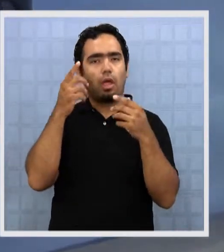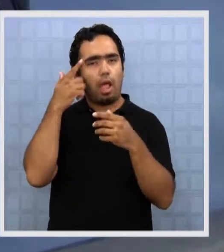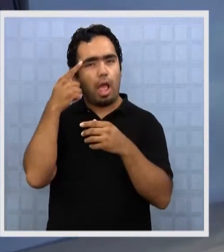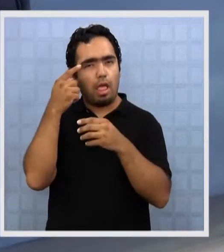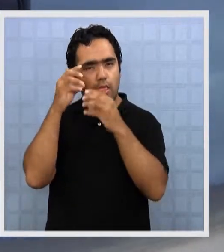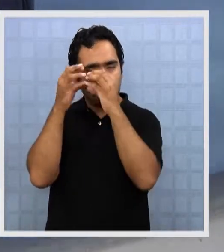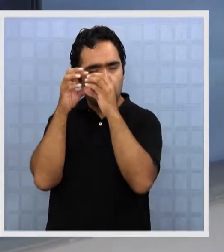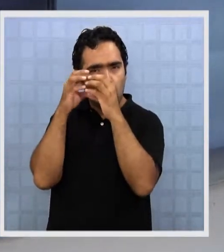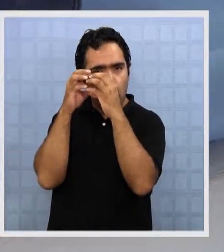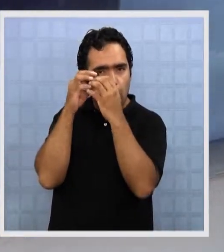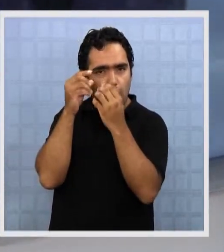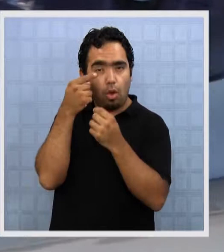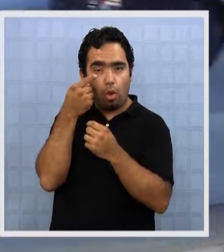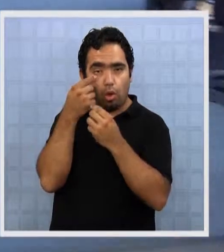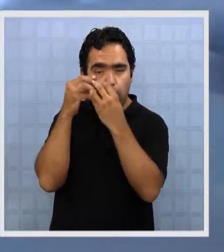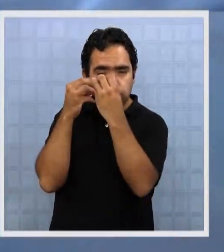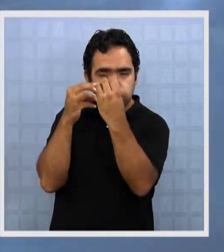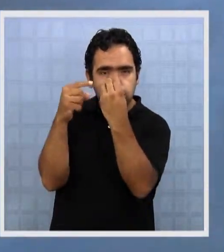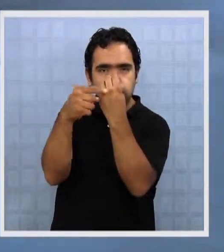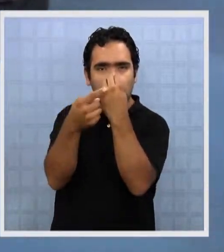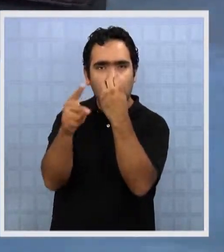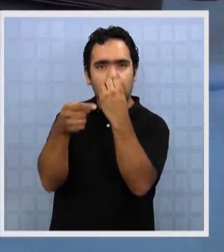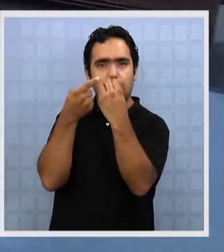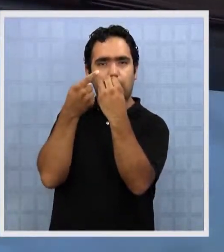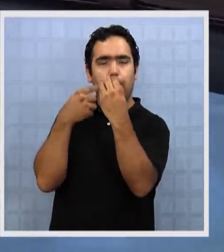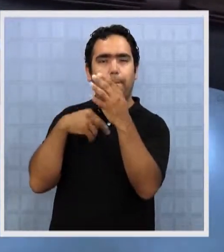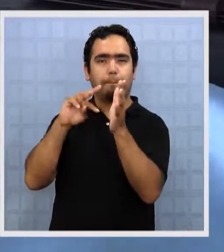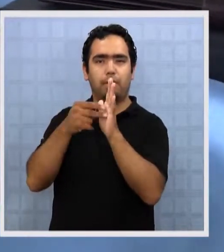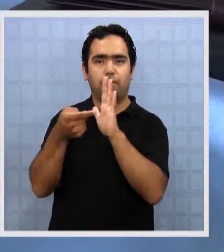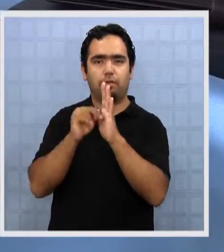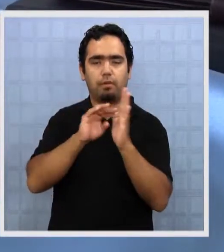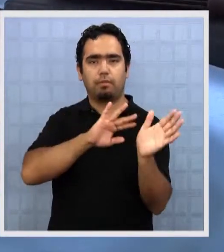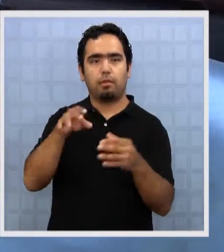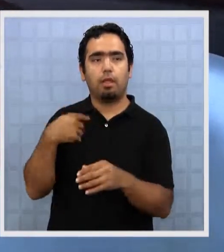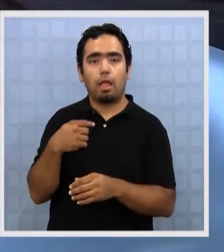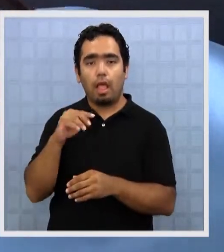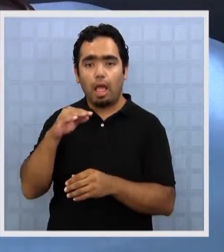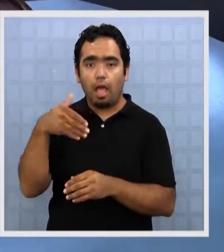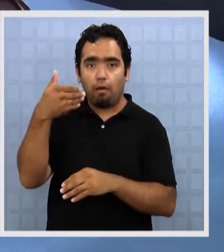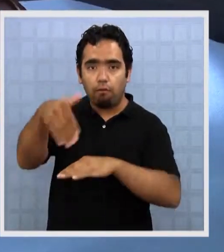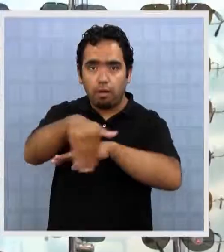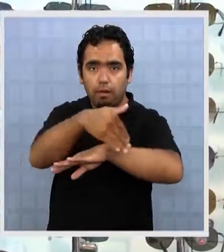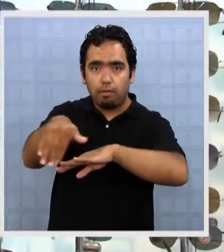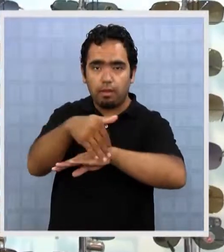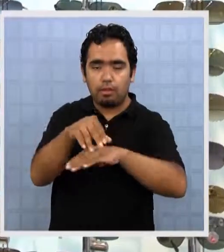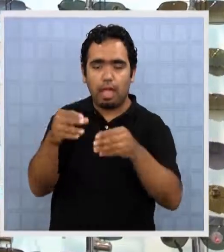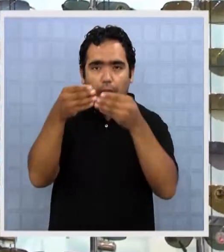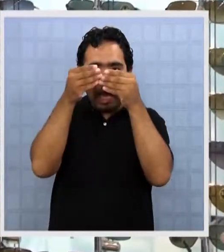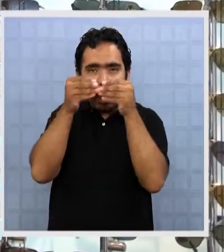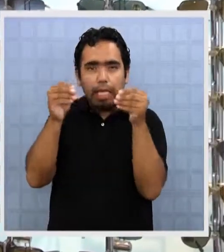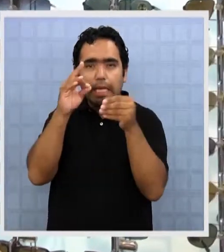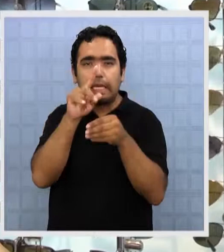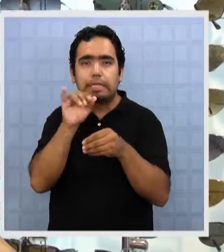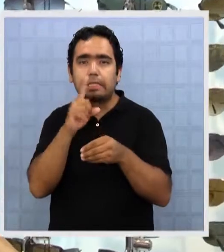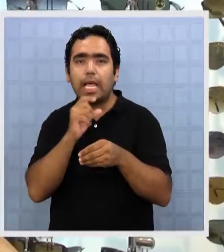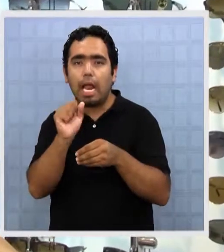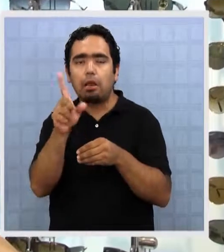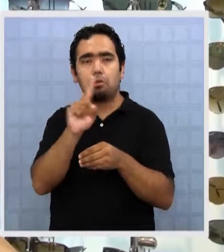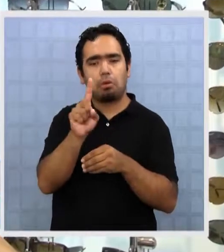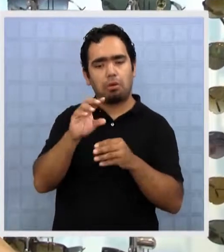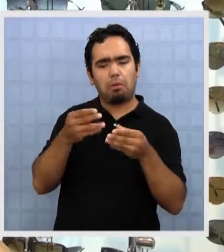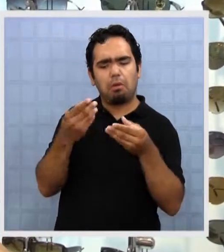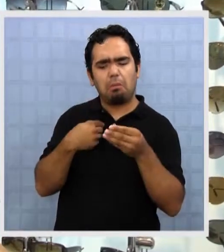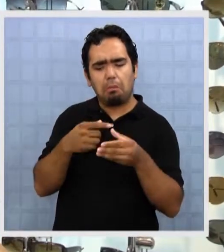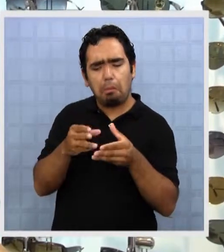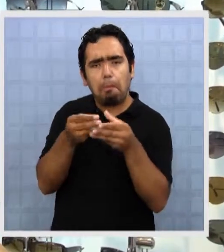causa trastornos en el globo ocular. Lo que se vende en la calle realmente no son lentes, no son cristales, son micas que las doblan